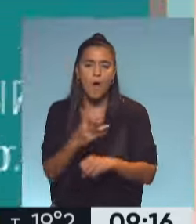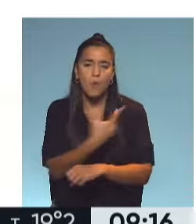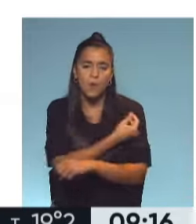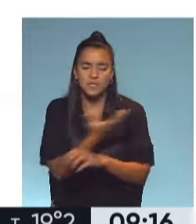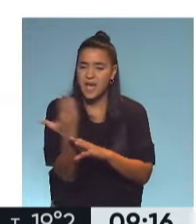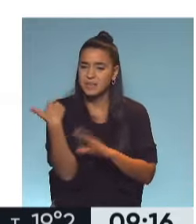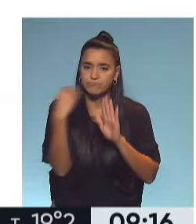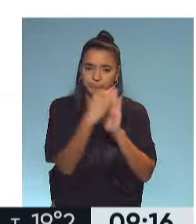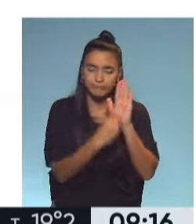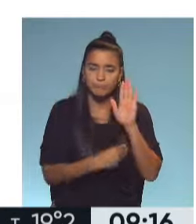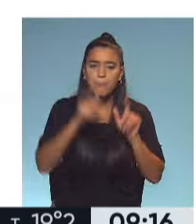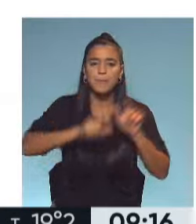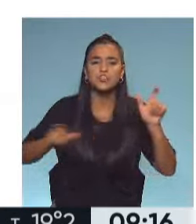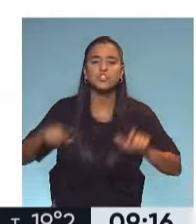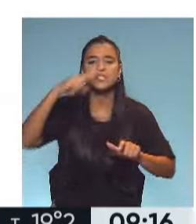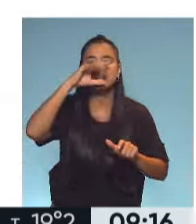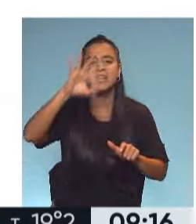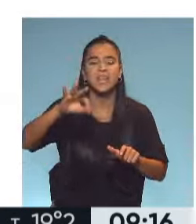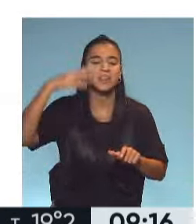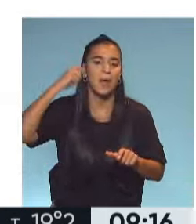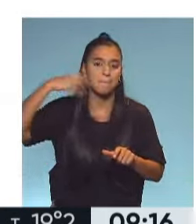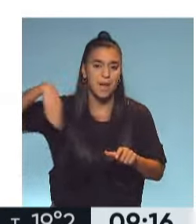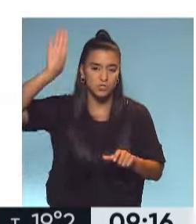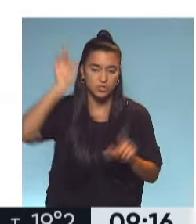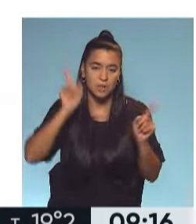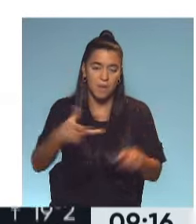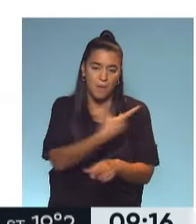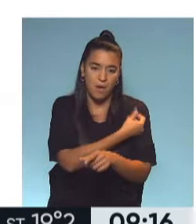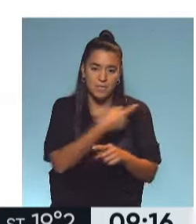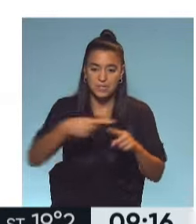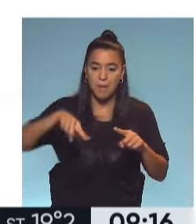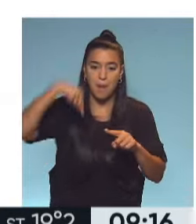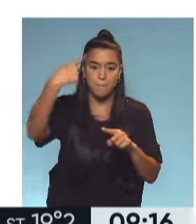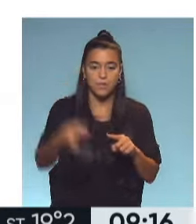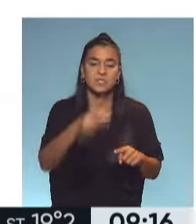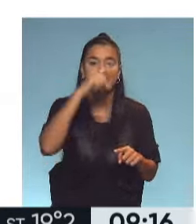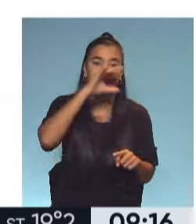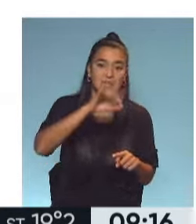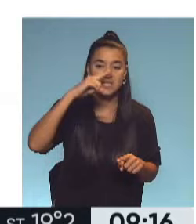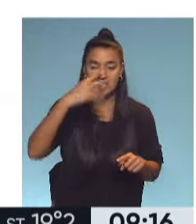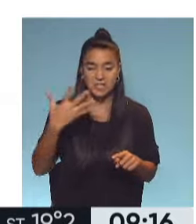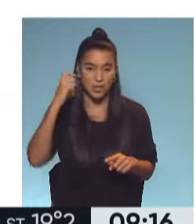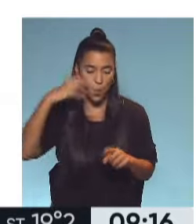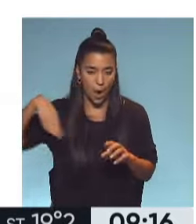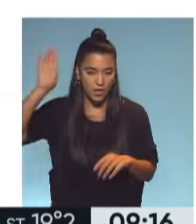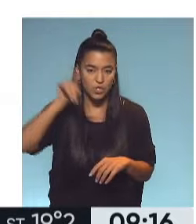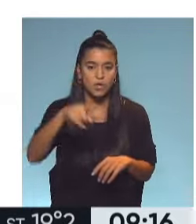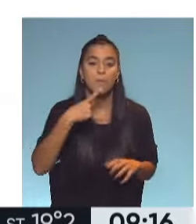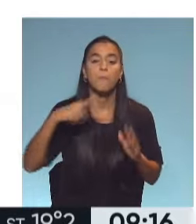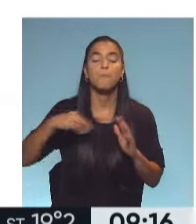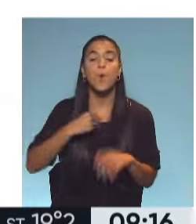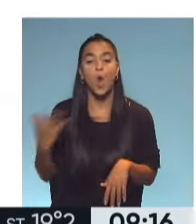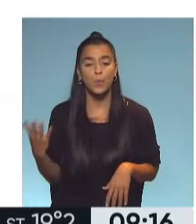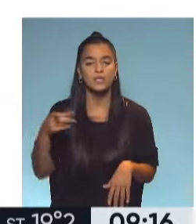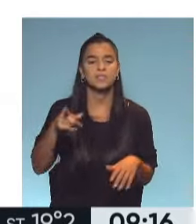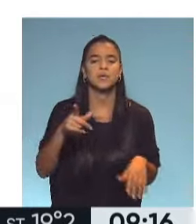Desde ayer se están inscribiendo las personas mayores de 70 y vacunando también desde la semana que viene 70 y 75 años en Cava. Si estás en Provincia de Buenos Aires,